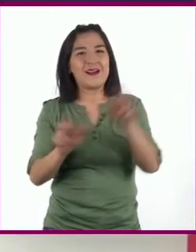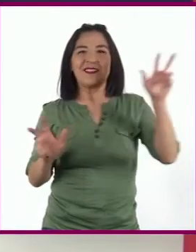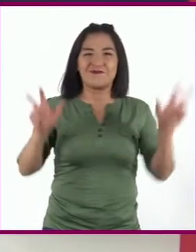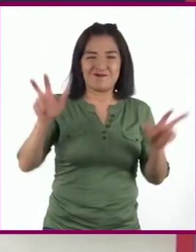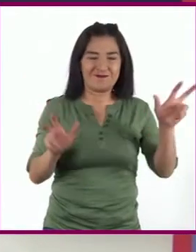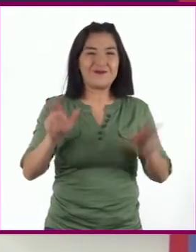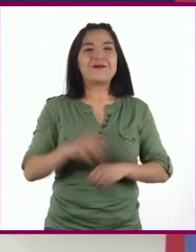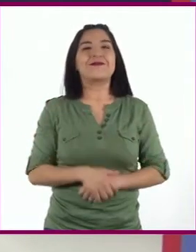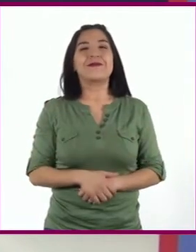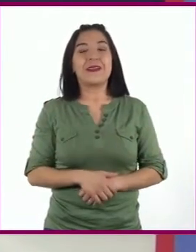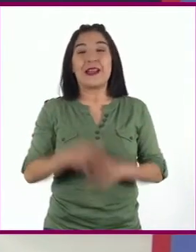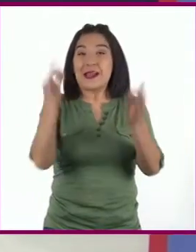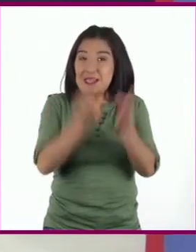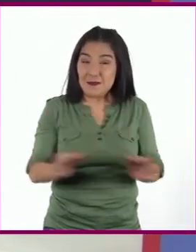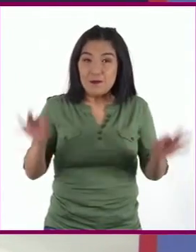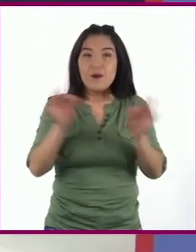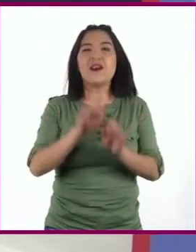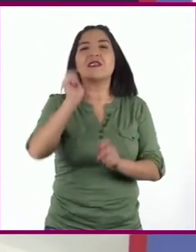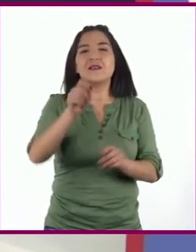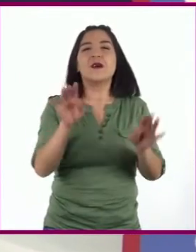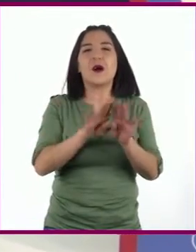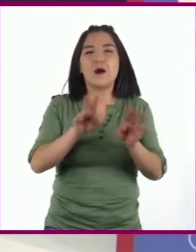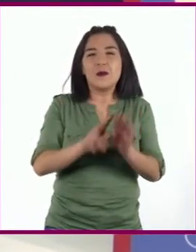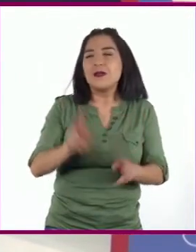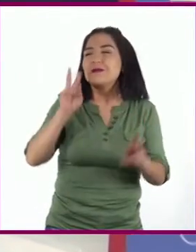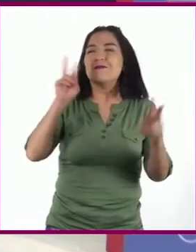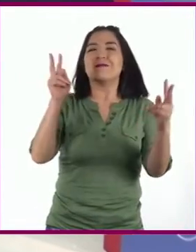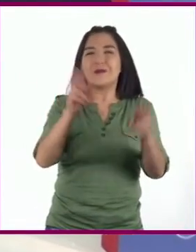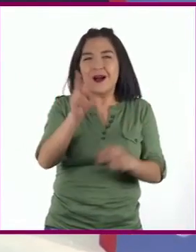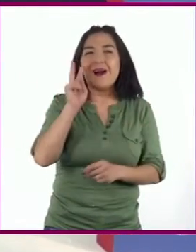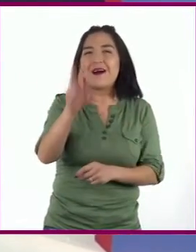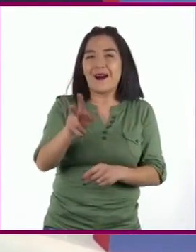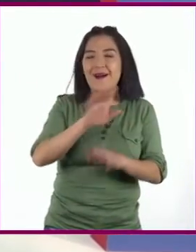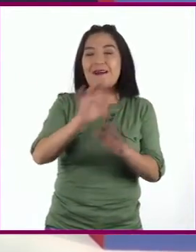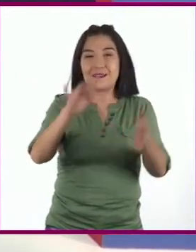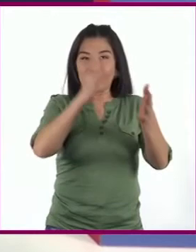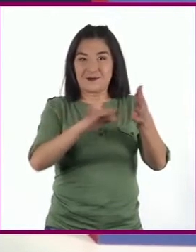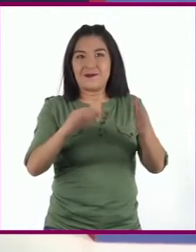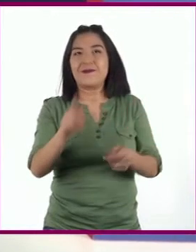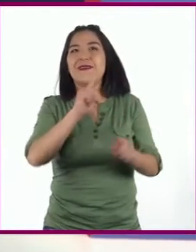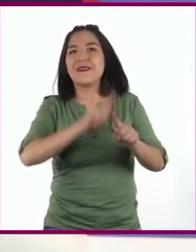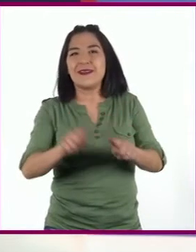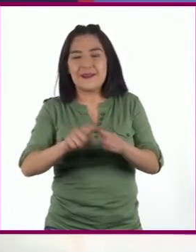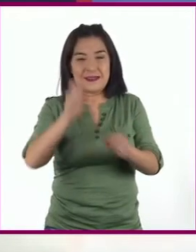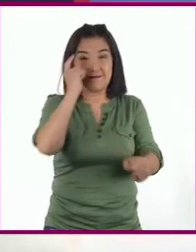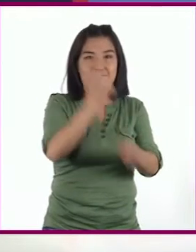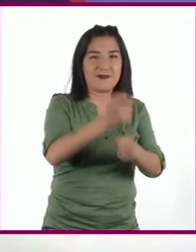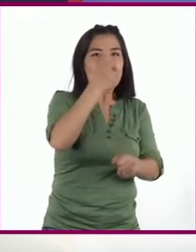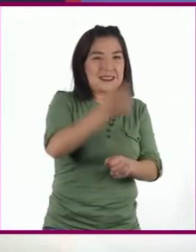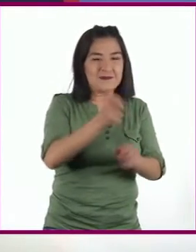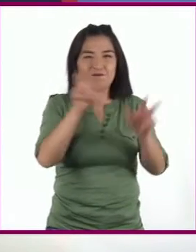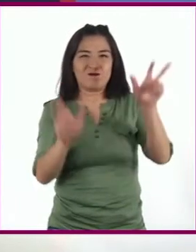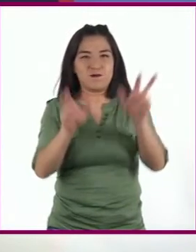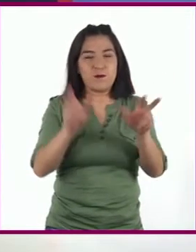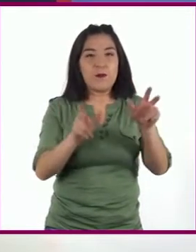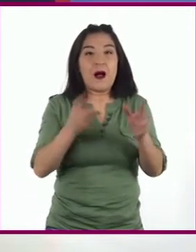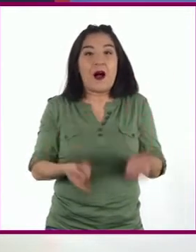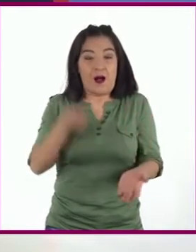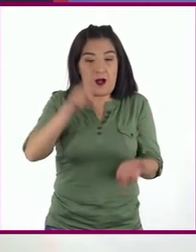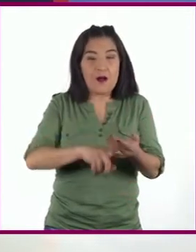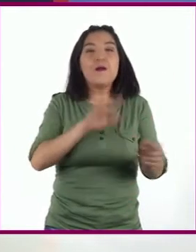Lo importante es fijarnos en cómo cada texto define a este insecto a partir de una